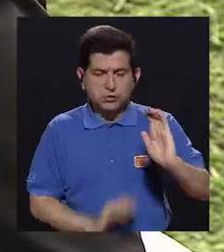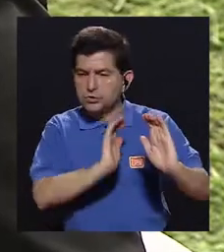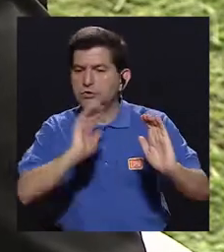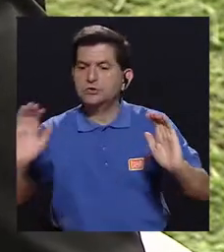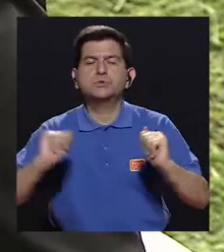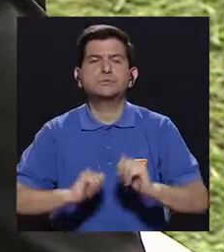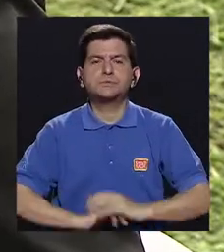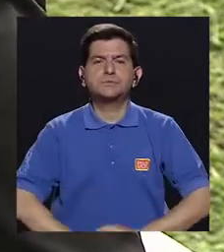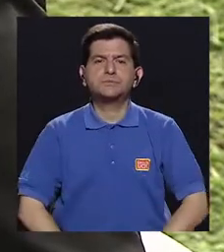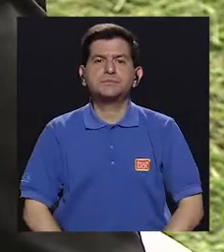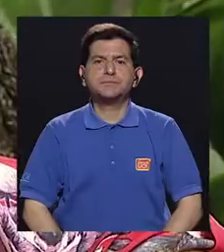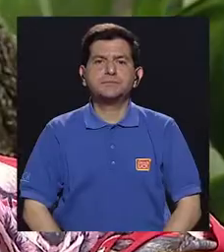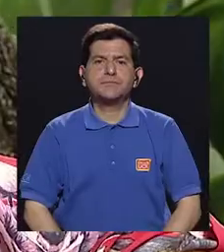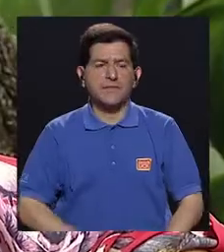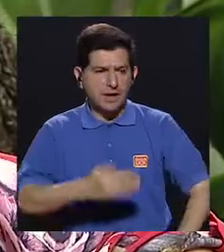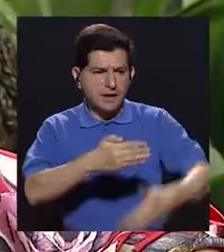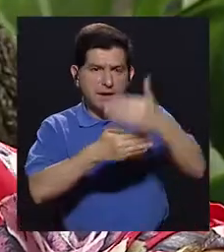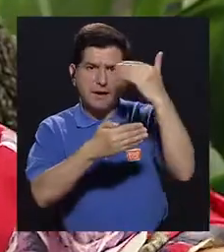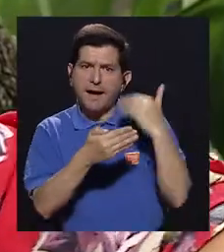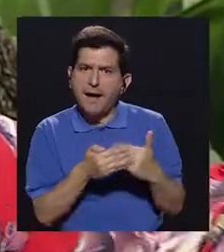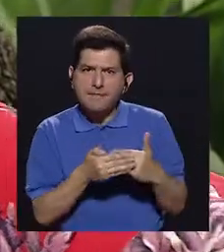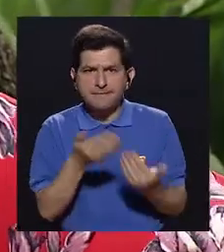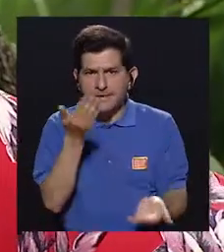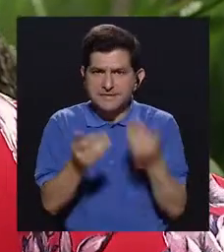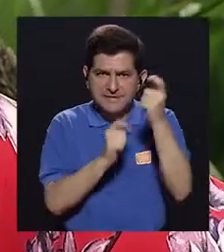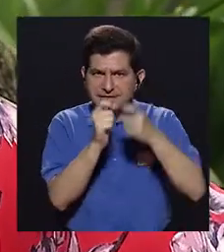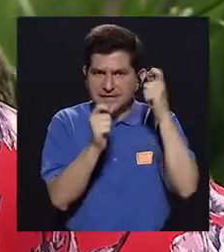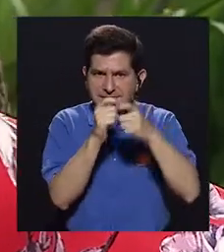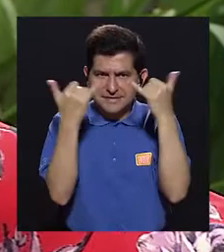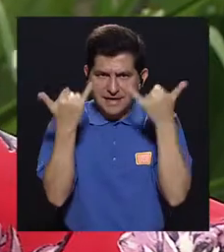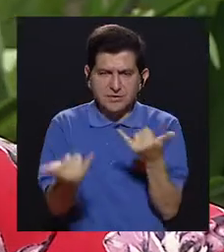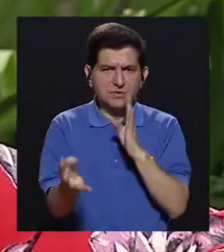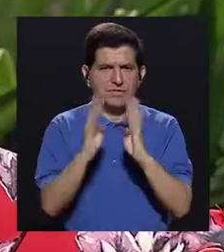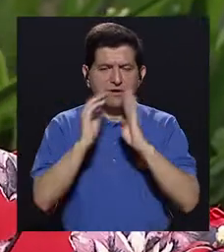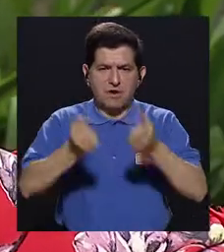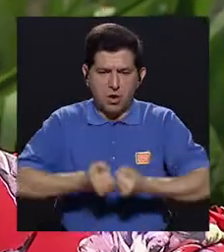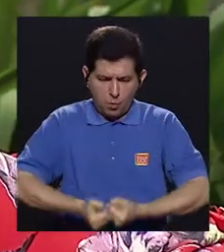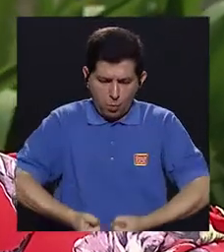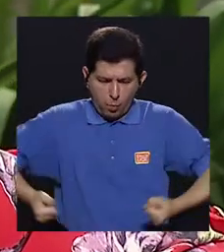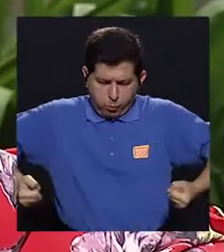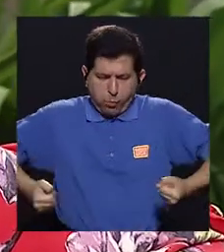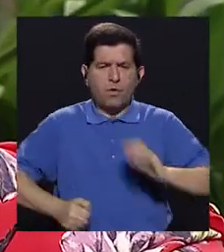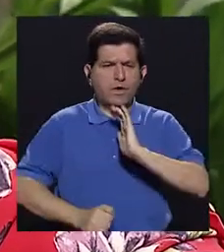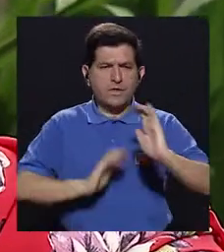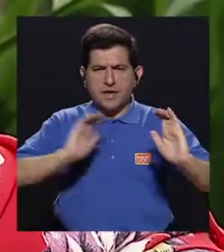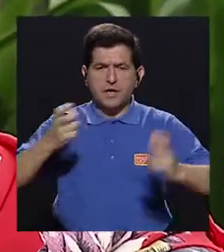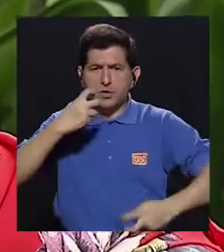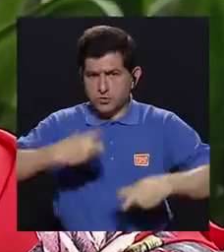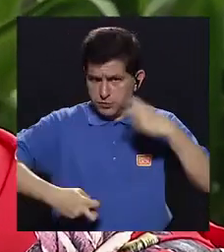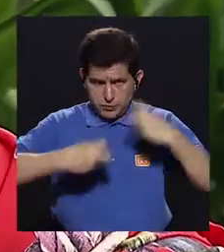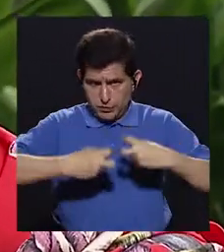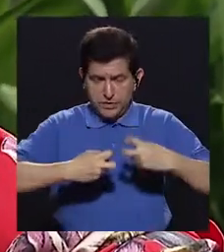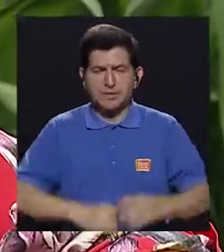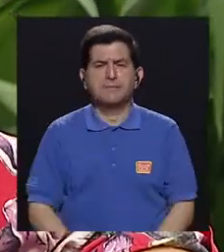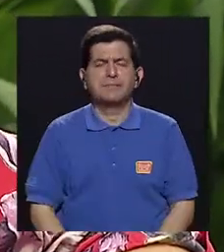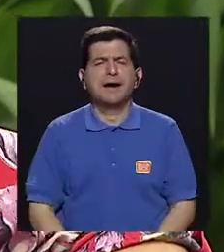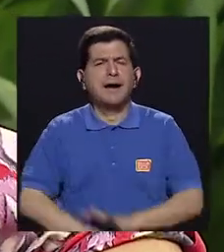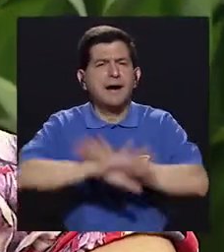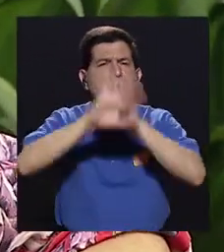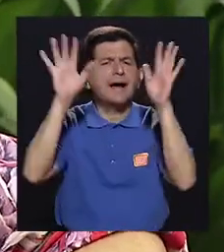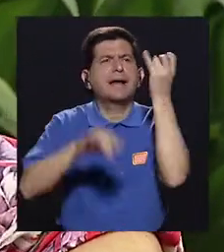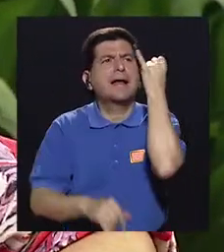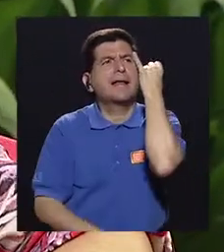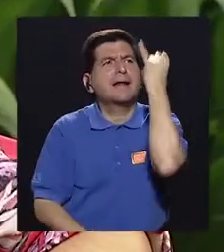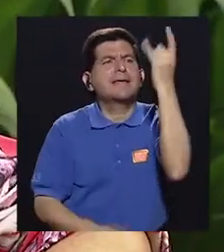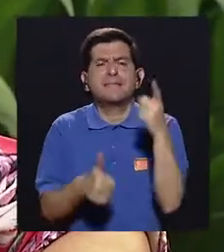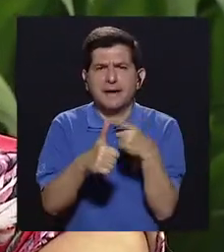infantil. Bueno, antes de entrar a, propiamente a hablar de la obesidad infantil como una problemática, yo quisiera que nos